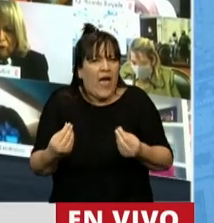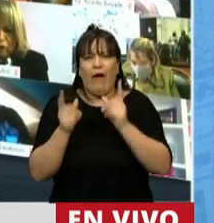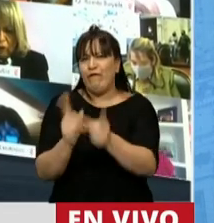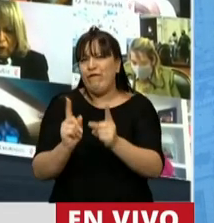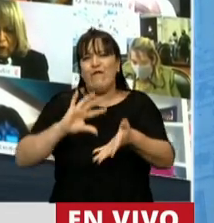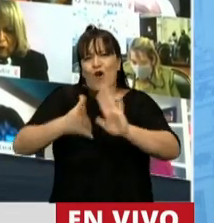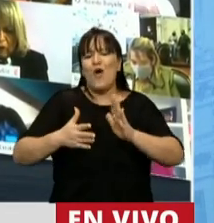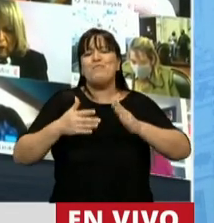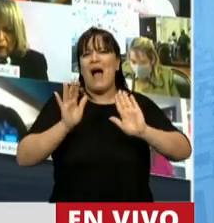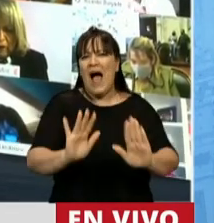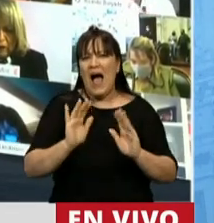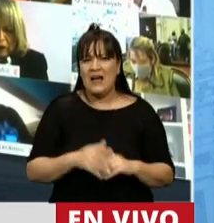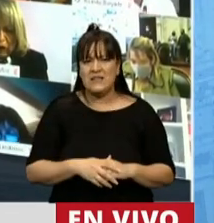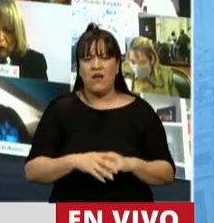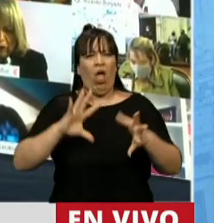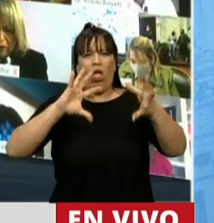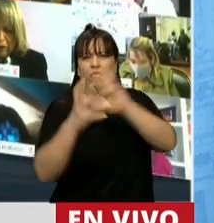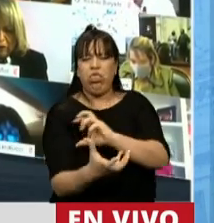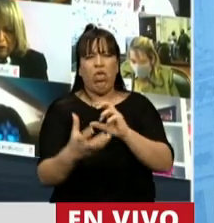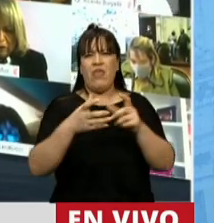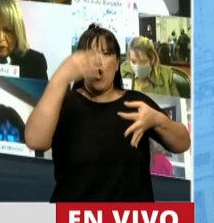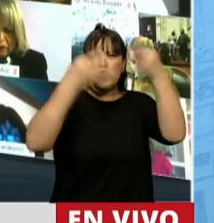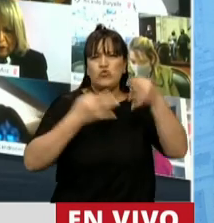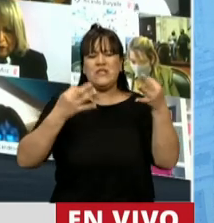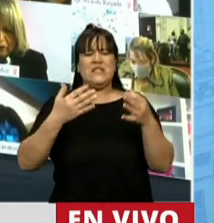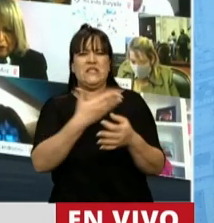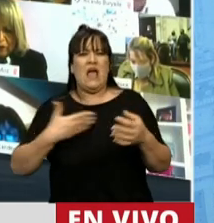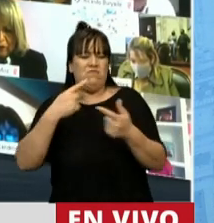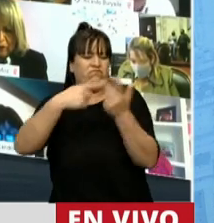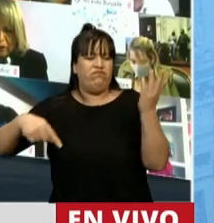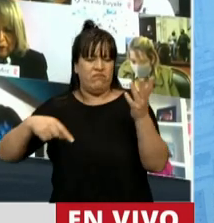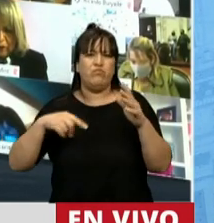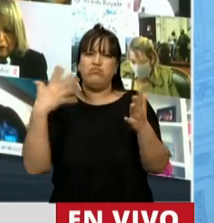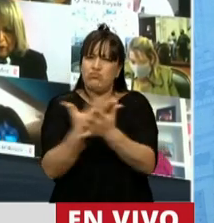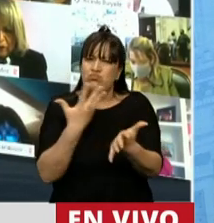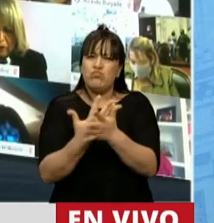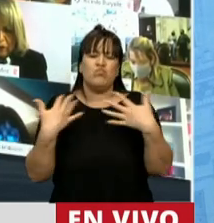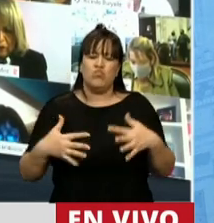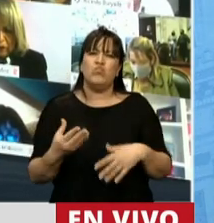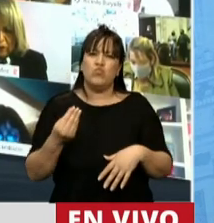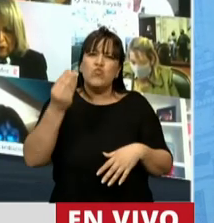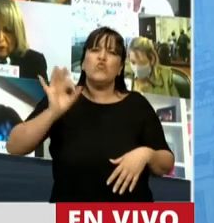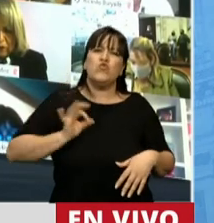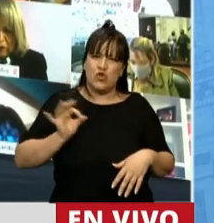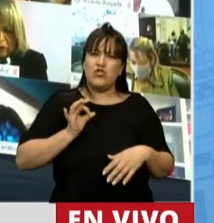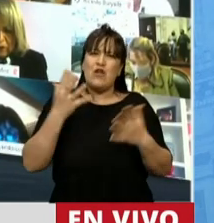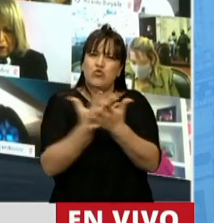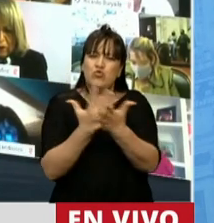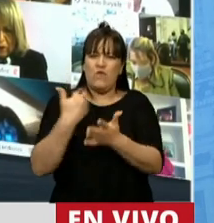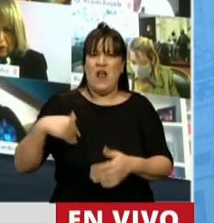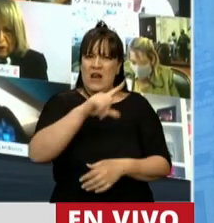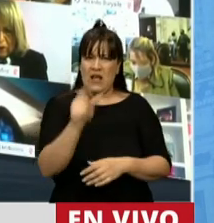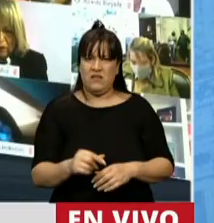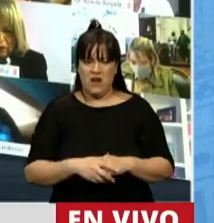procesos de deterioro institucional que sufre desde hace muchos años nuestra querida Argentina.